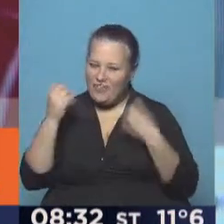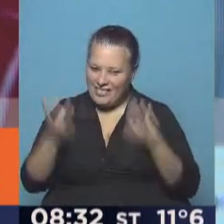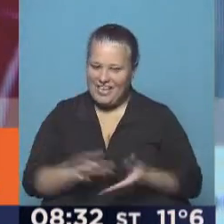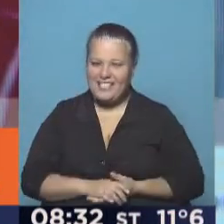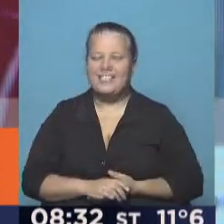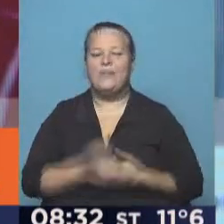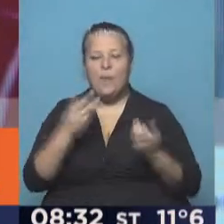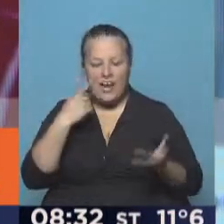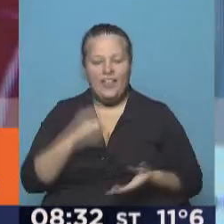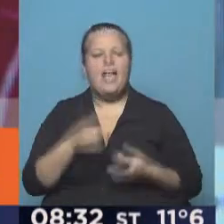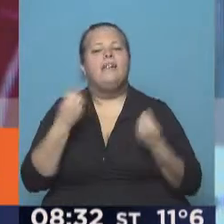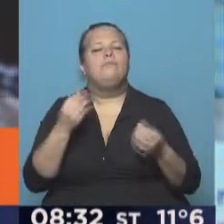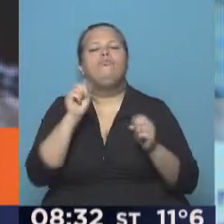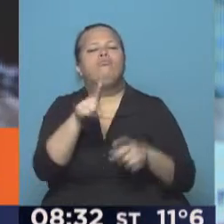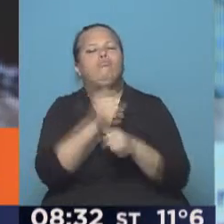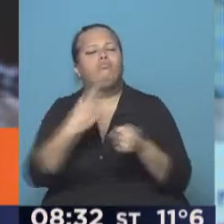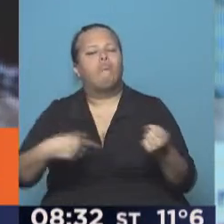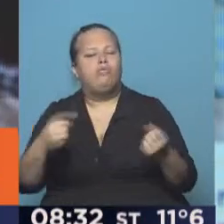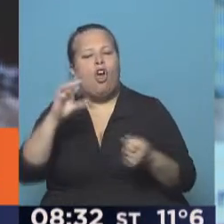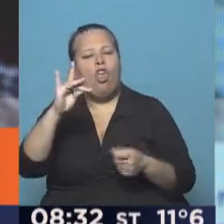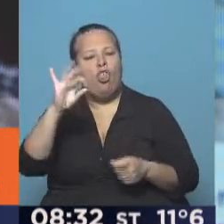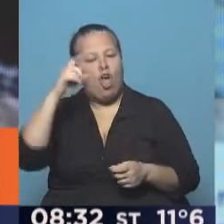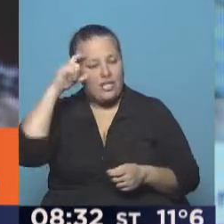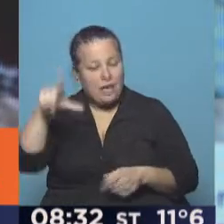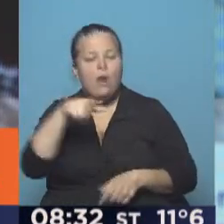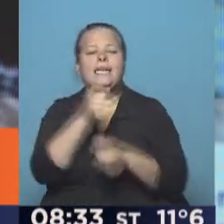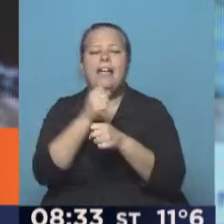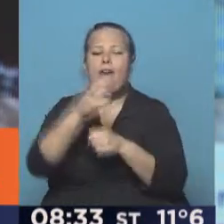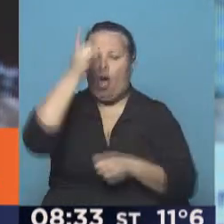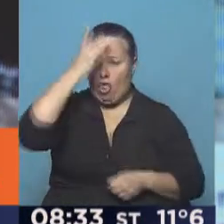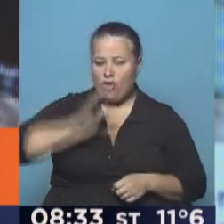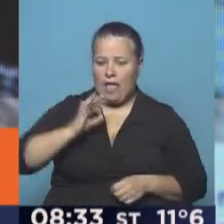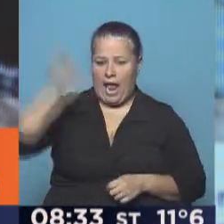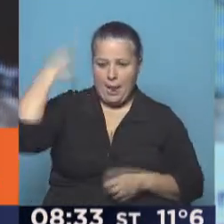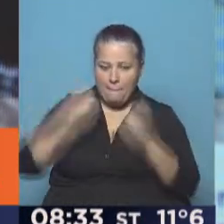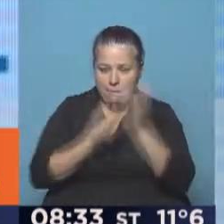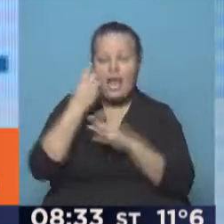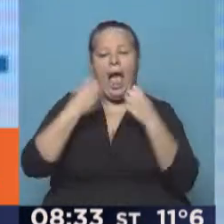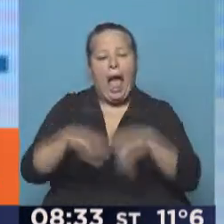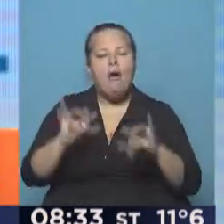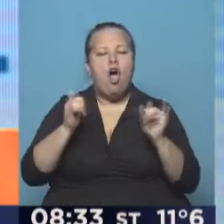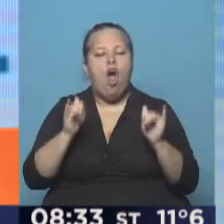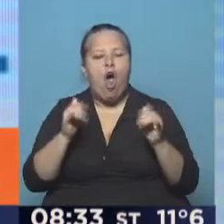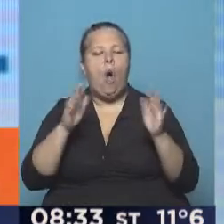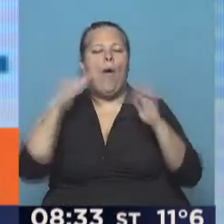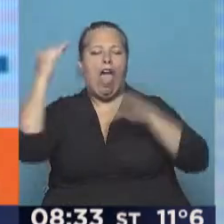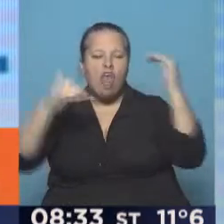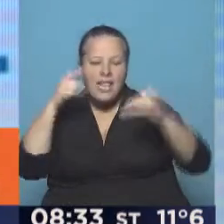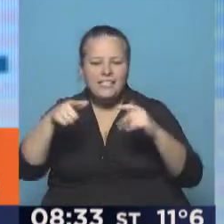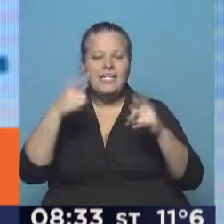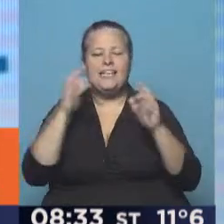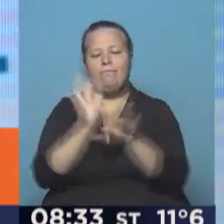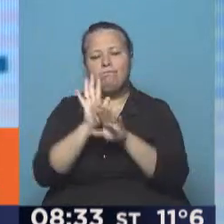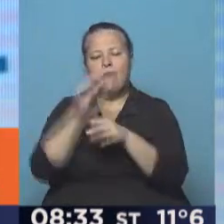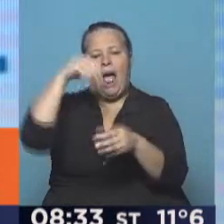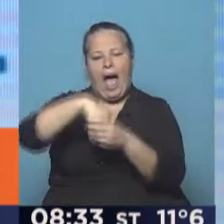estás? Exactamente, ¿cuál es el trabajo que hace Doncel? Bueno, Doncel trabaja hace 12 años acompañando adolescentes y jóvenes que, como vos bien decís,